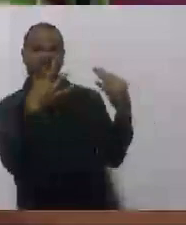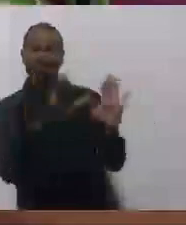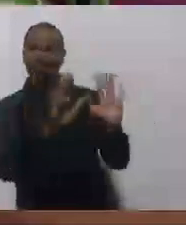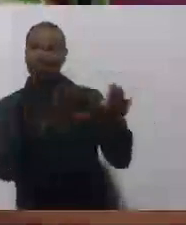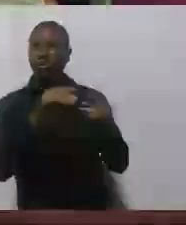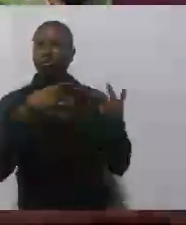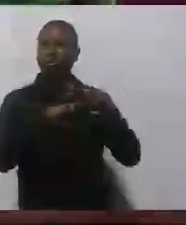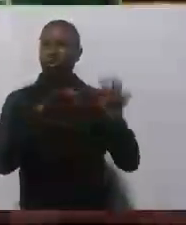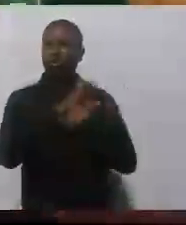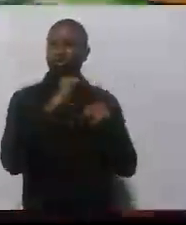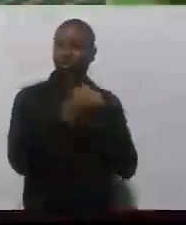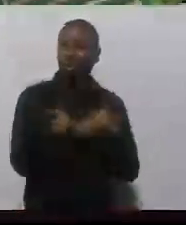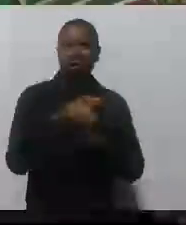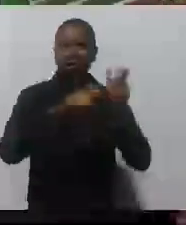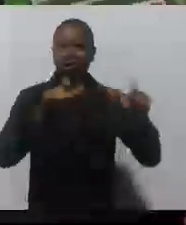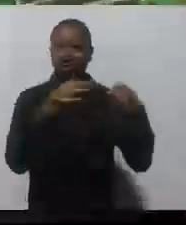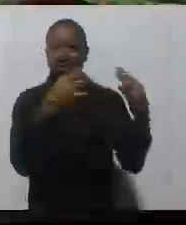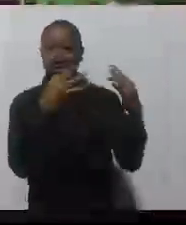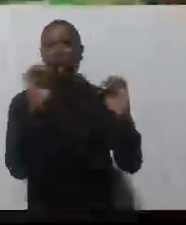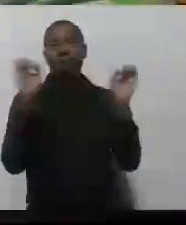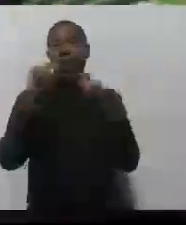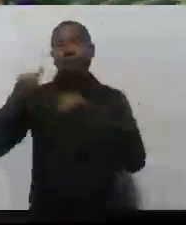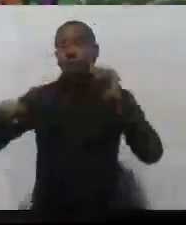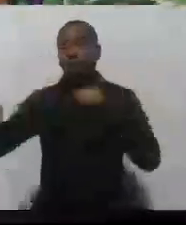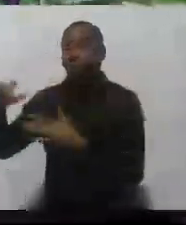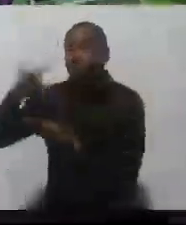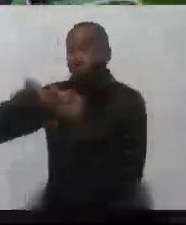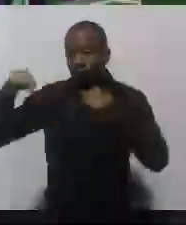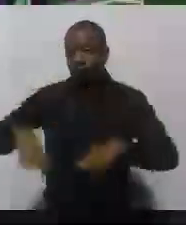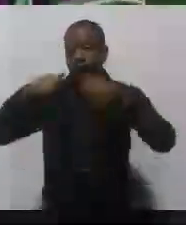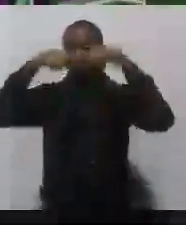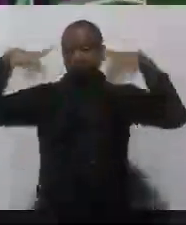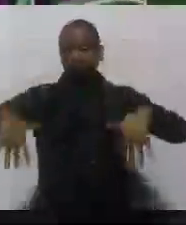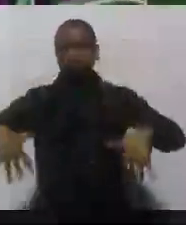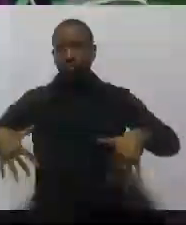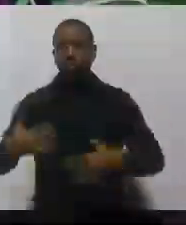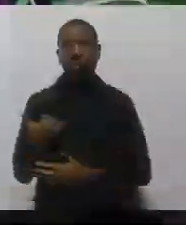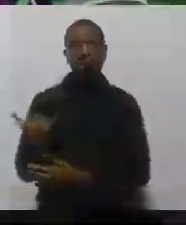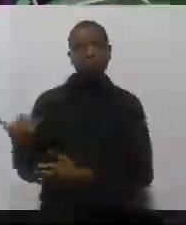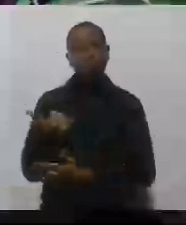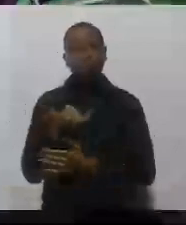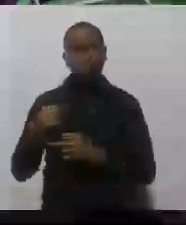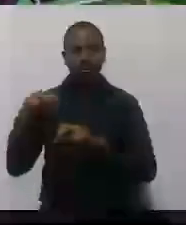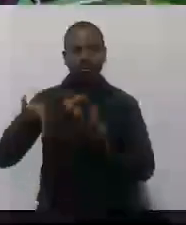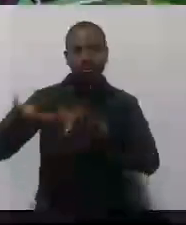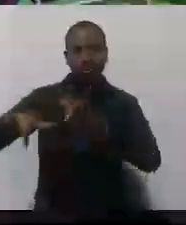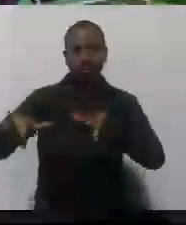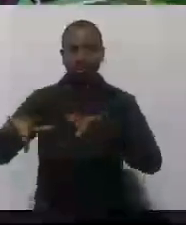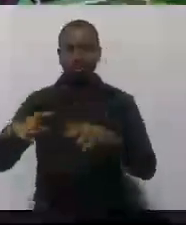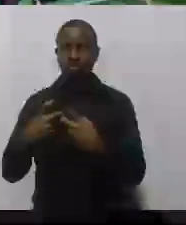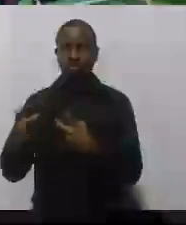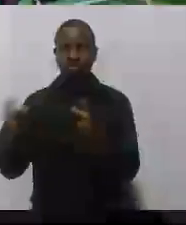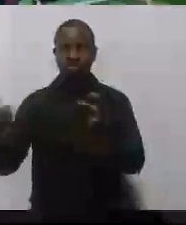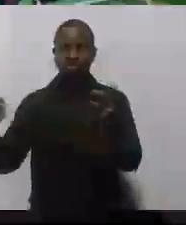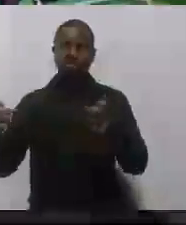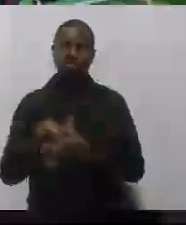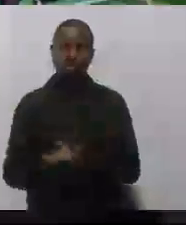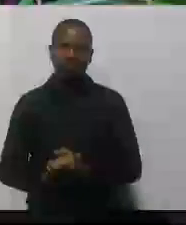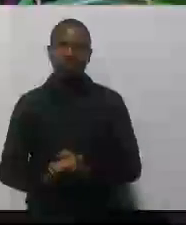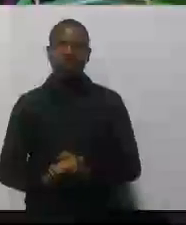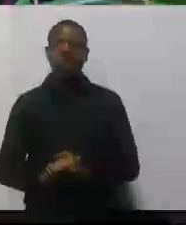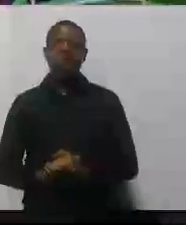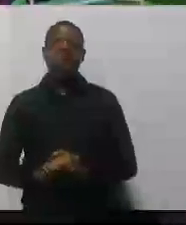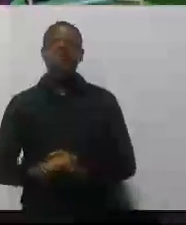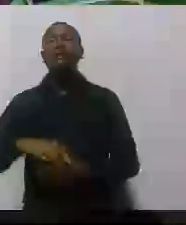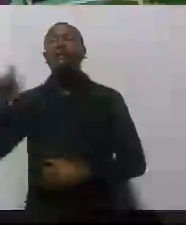sociales, como las personas que hoy sacaron su ratico para venir aquí, comentarles todo lo que ha venido haciendo la oficina